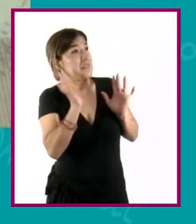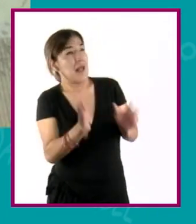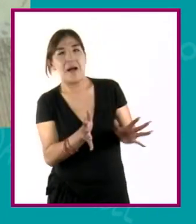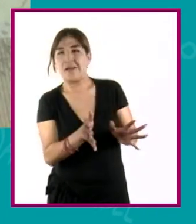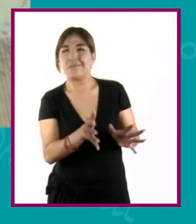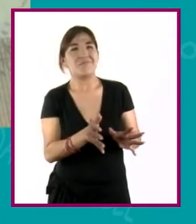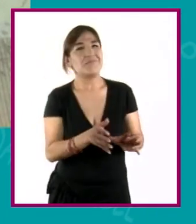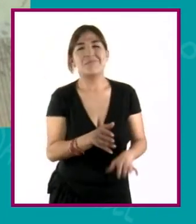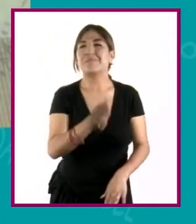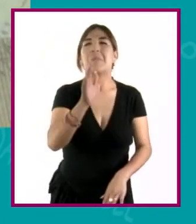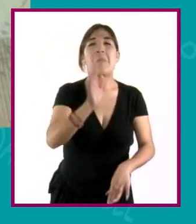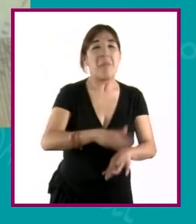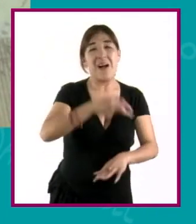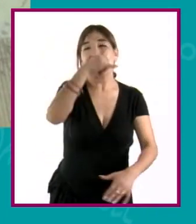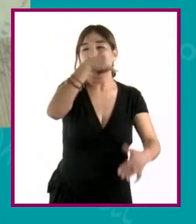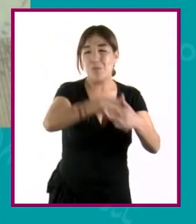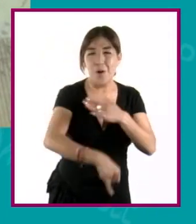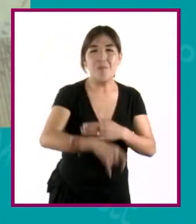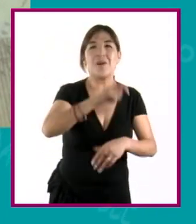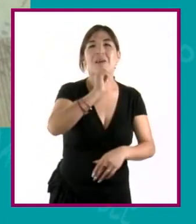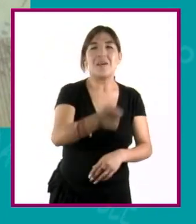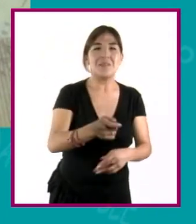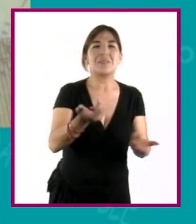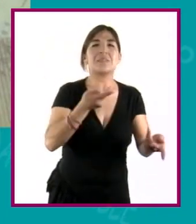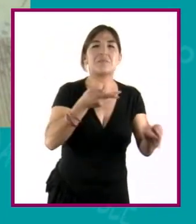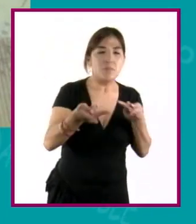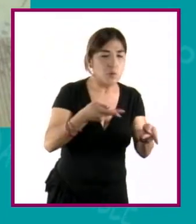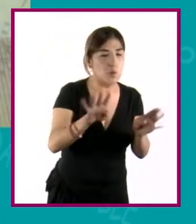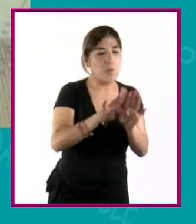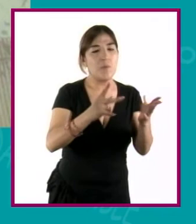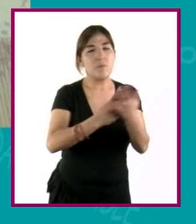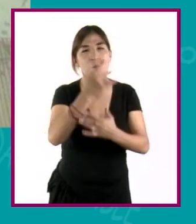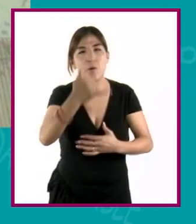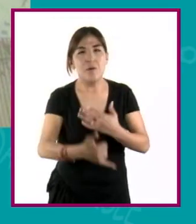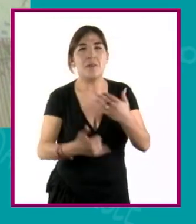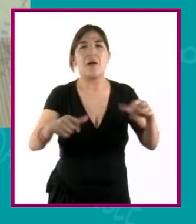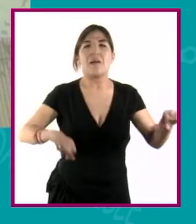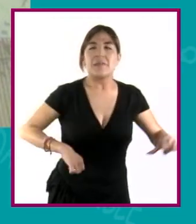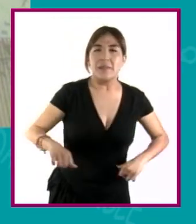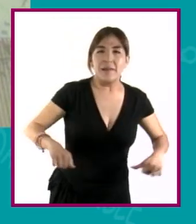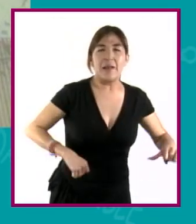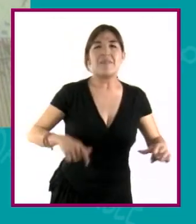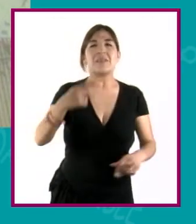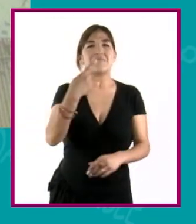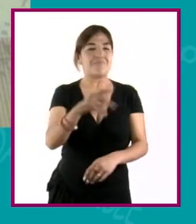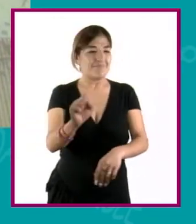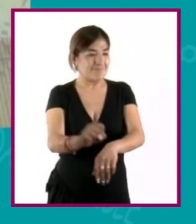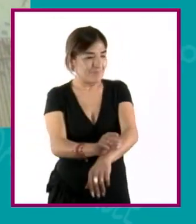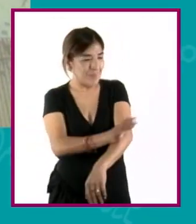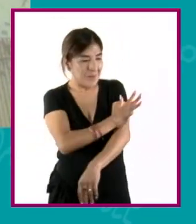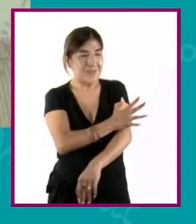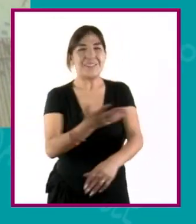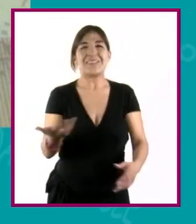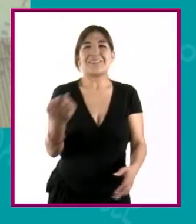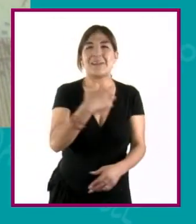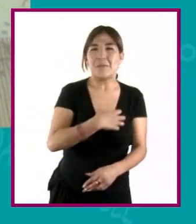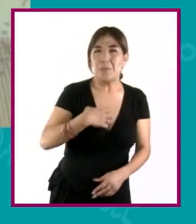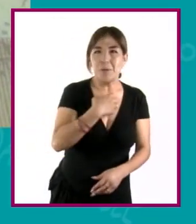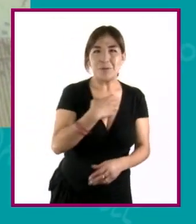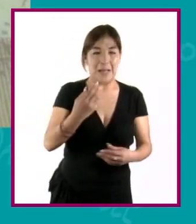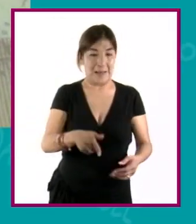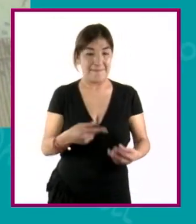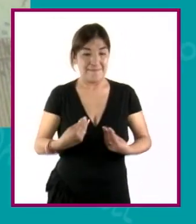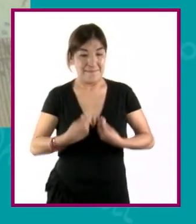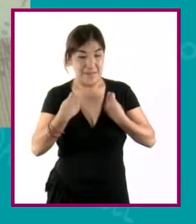que va más allá y trasciende al hecho del evento, al hecho de la vida cotidiana, al hecho de cómo las emociones y la recreación de la vida,